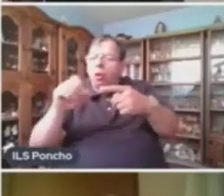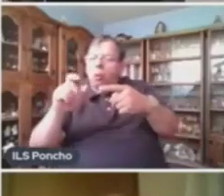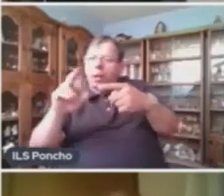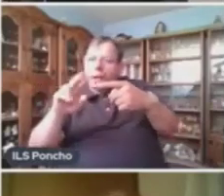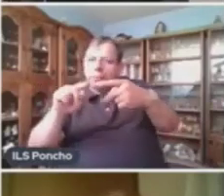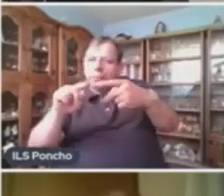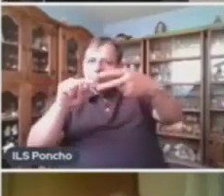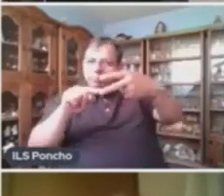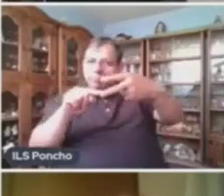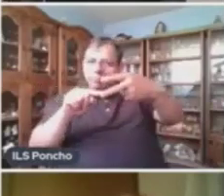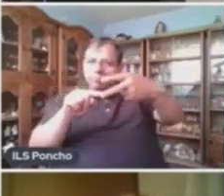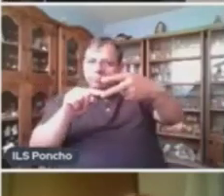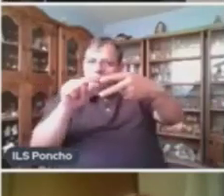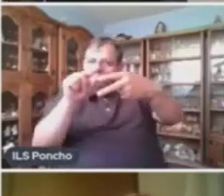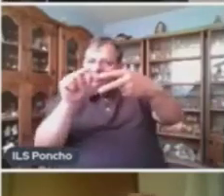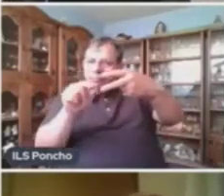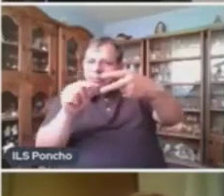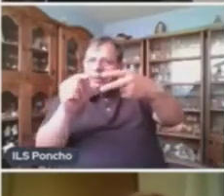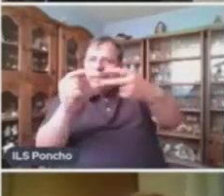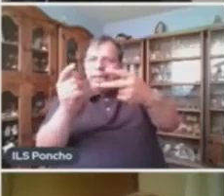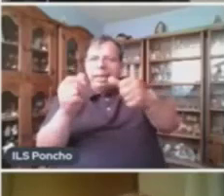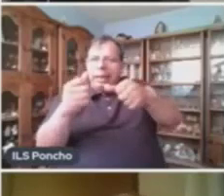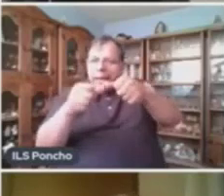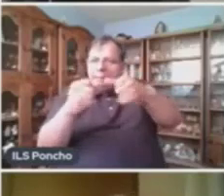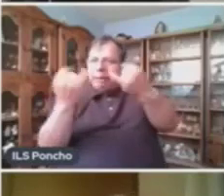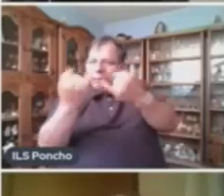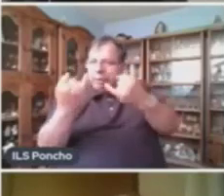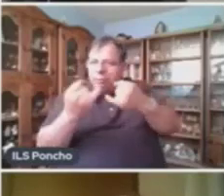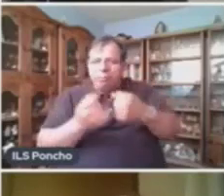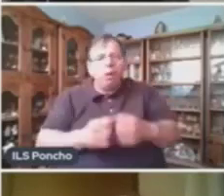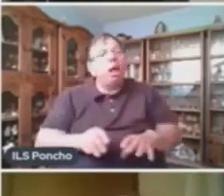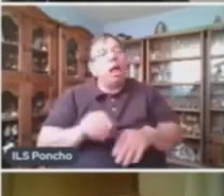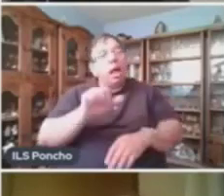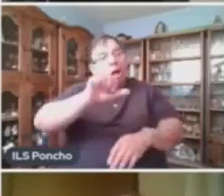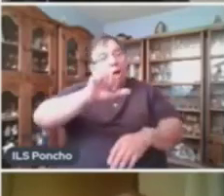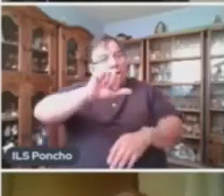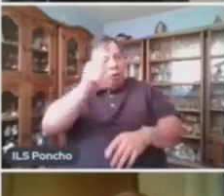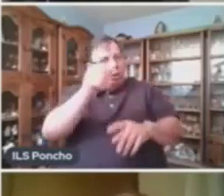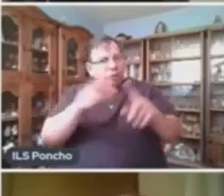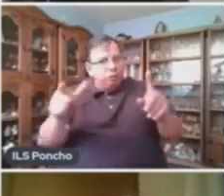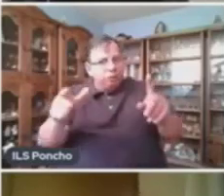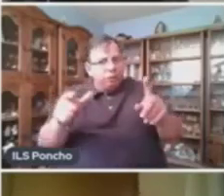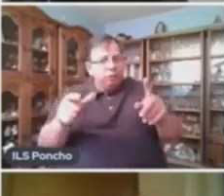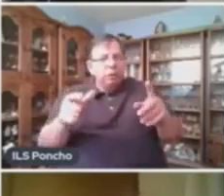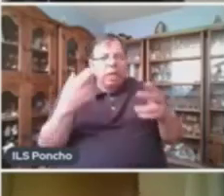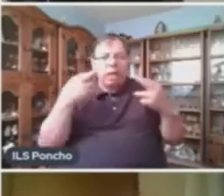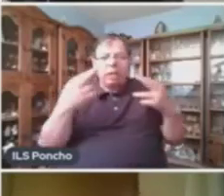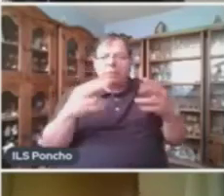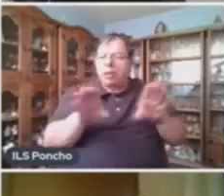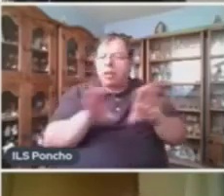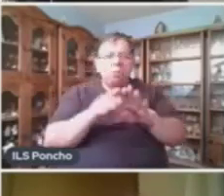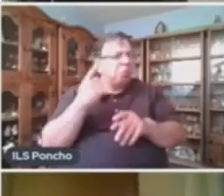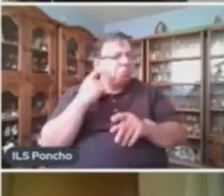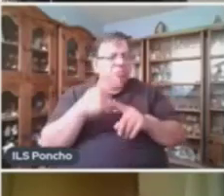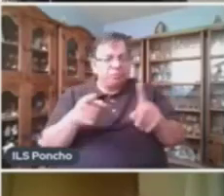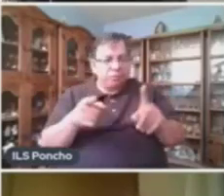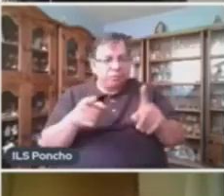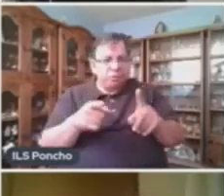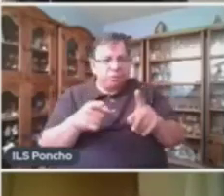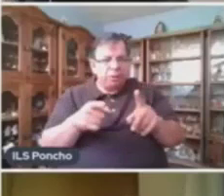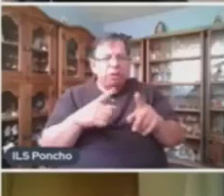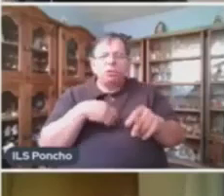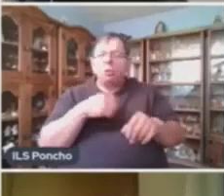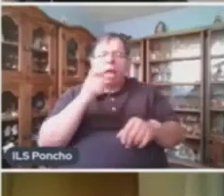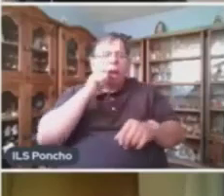también coinciden completamente Tenemos otro tipo de rima La rima asonante Brindo por nuestra